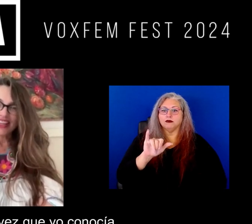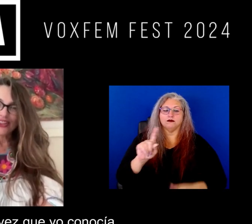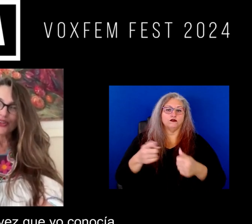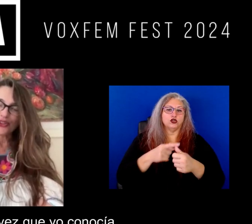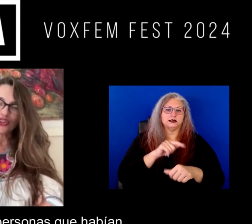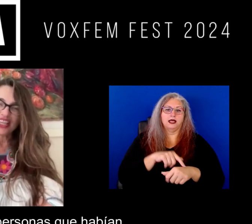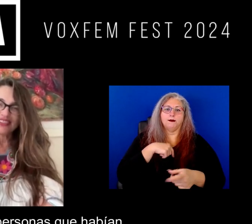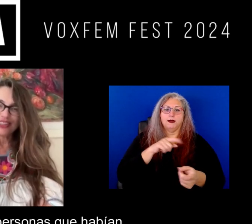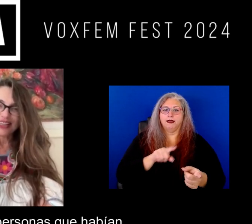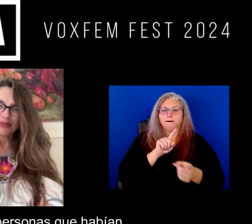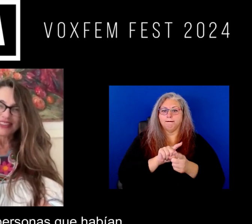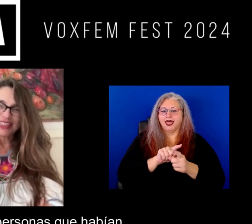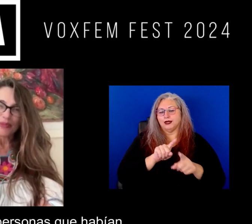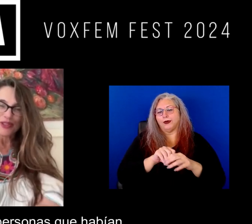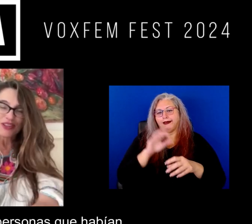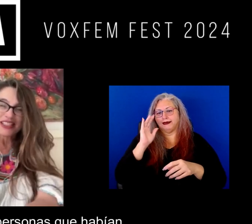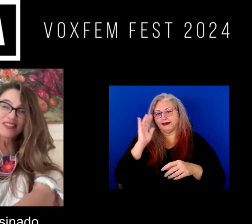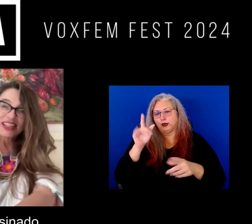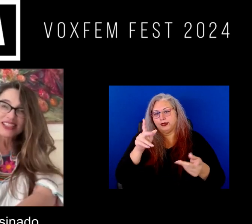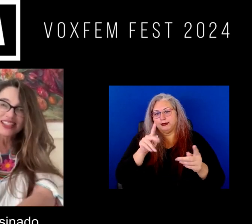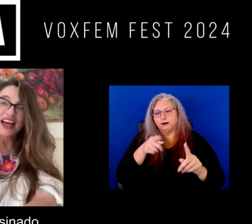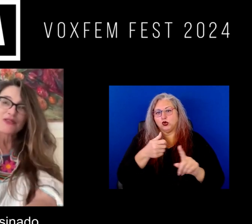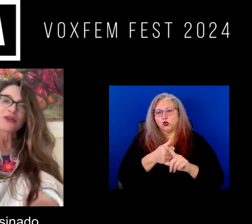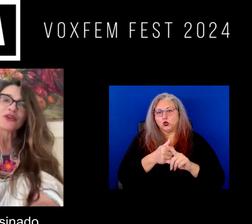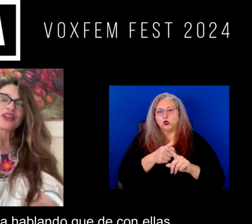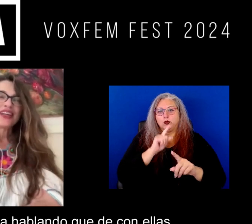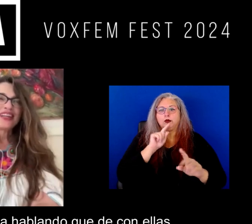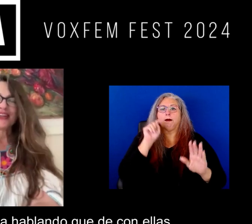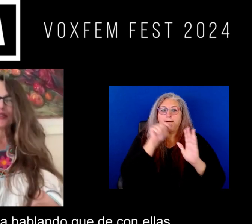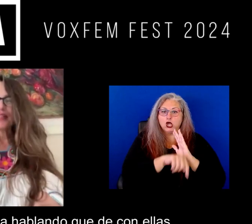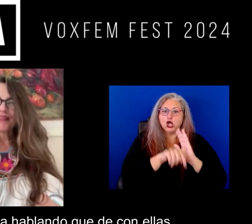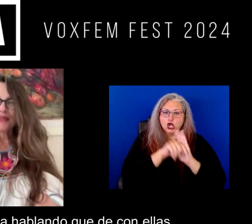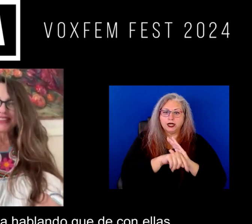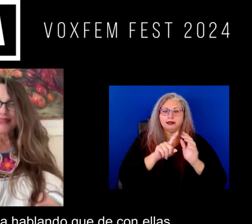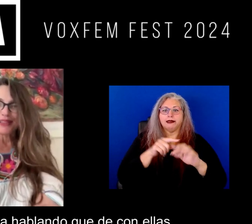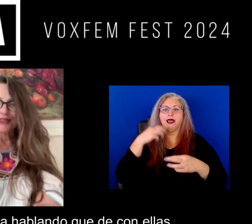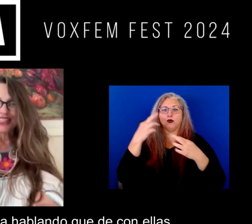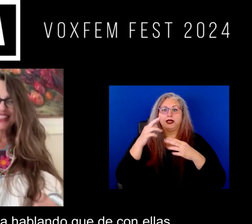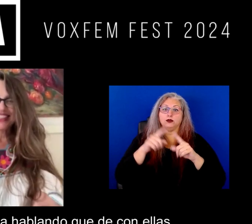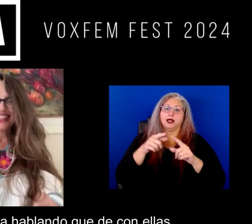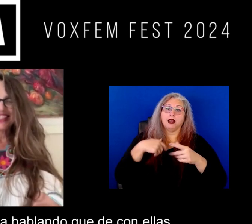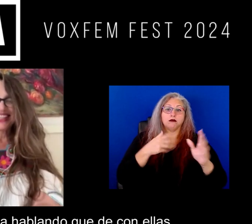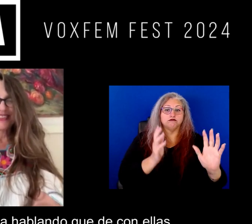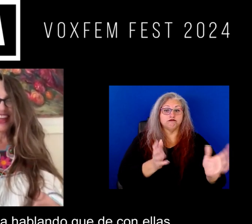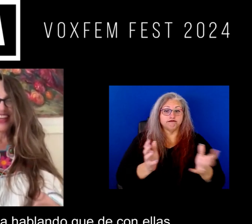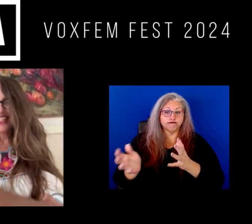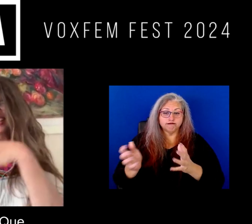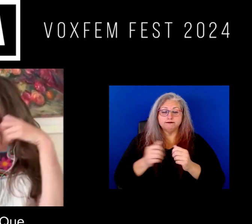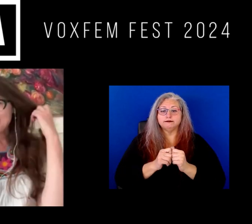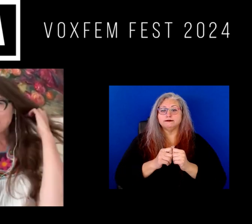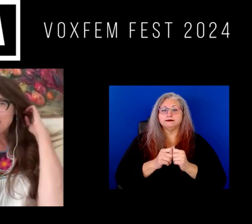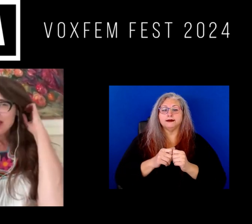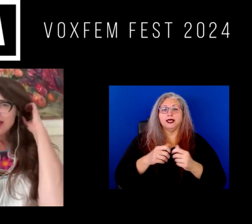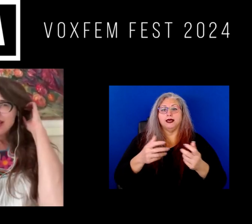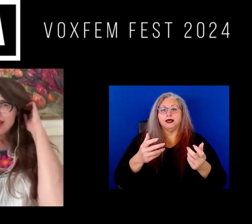vez que yo conocía teóricamente a personas que habían asesinado, ¿no? Y cuando me daba cuenta hablando con ellas